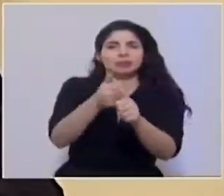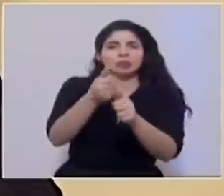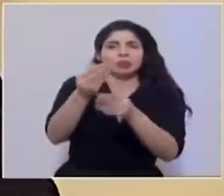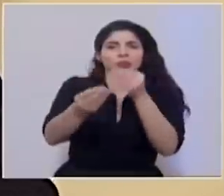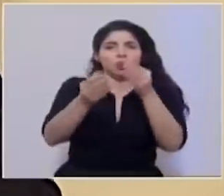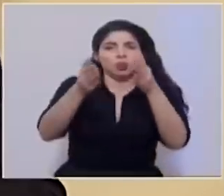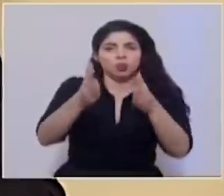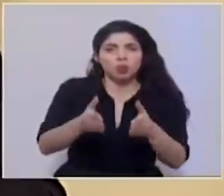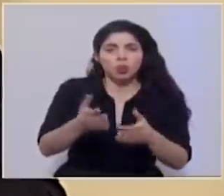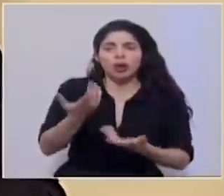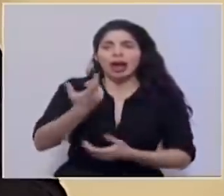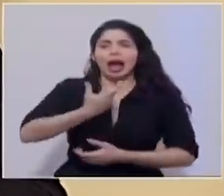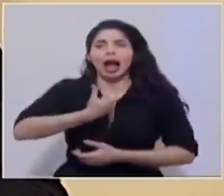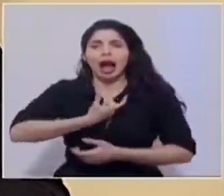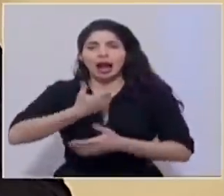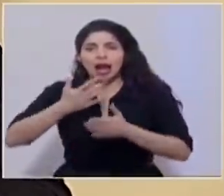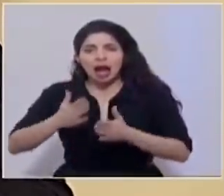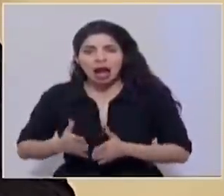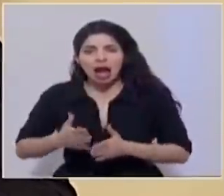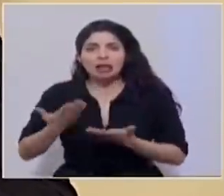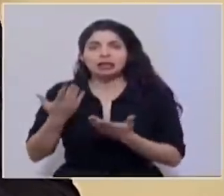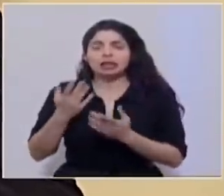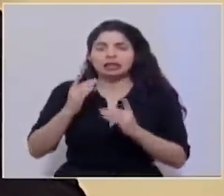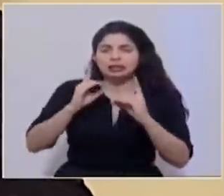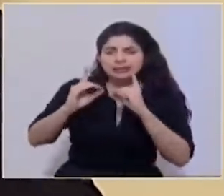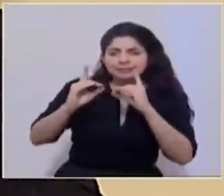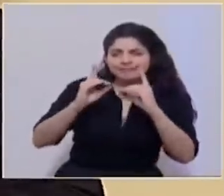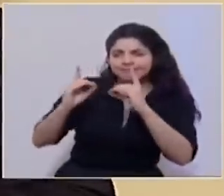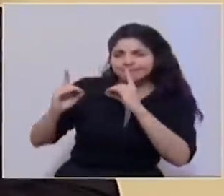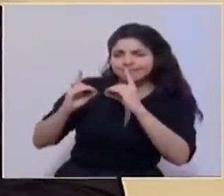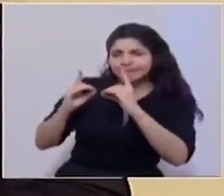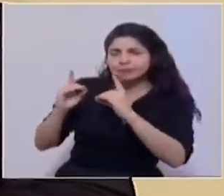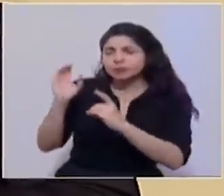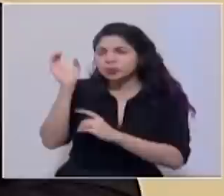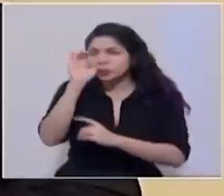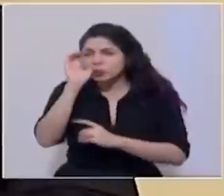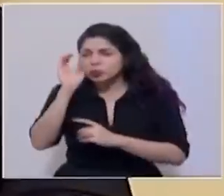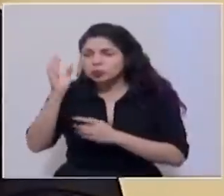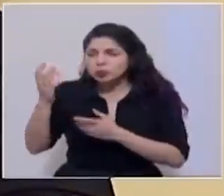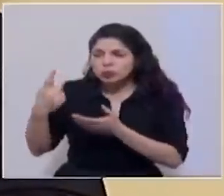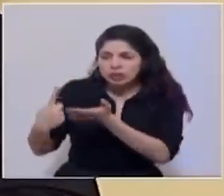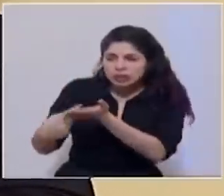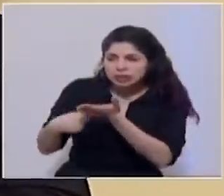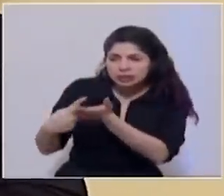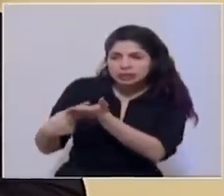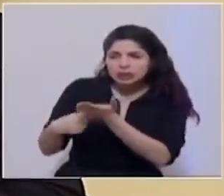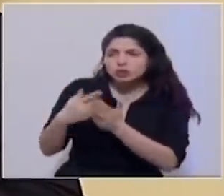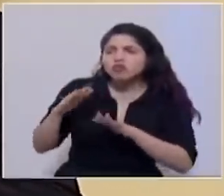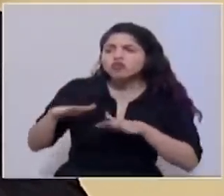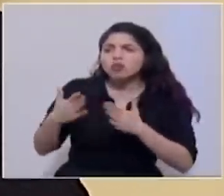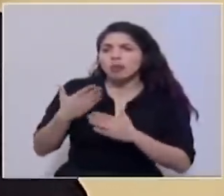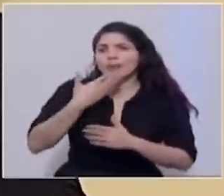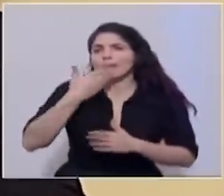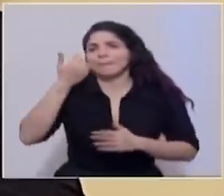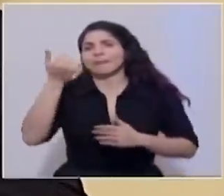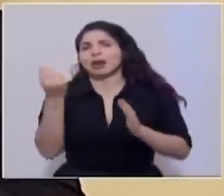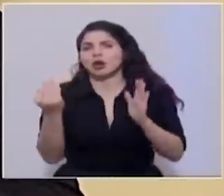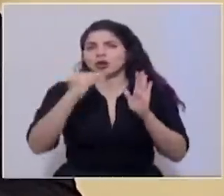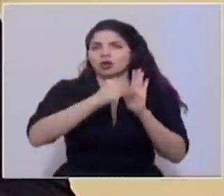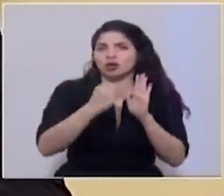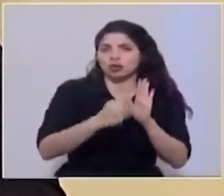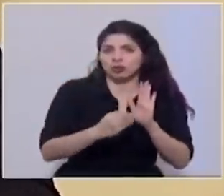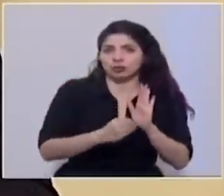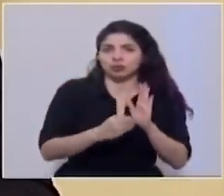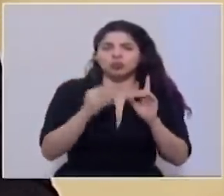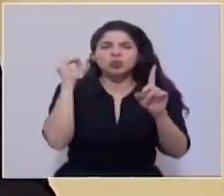con alcaldes, se ha dialogado para buscar y encontrar las mejores medidas. ¿Qué es lo que buscamos?